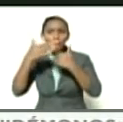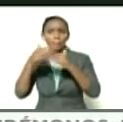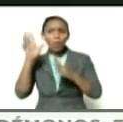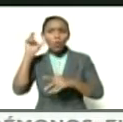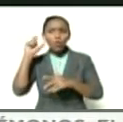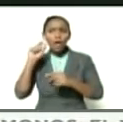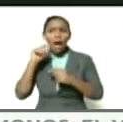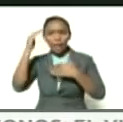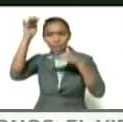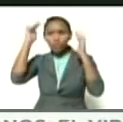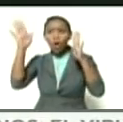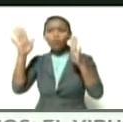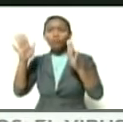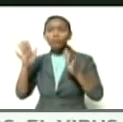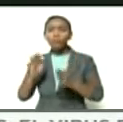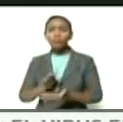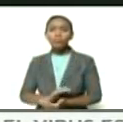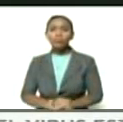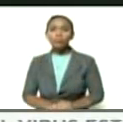Marquez